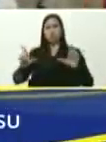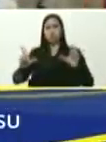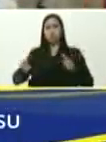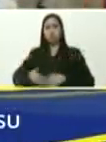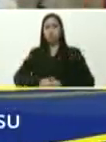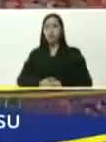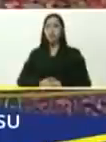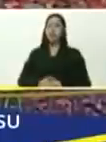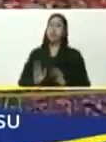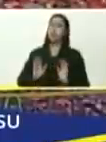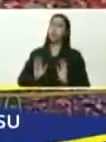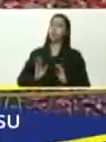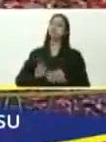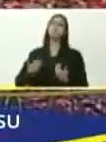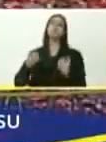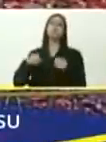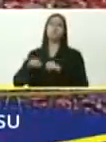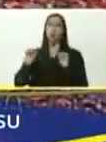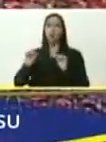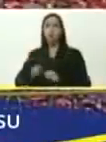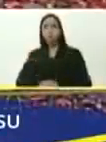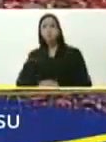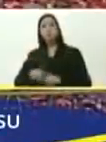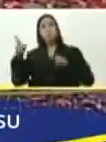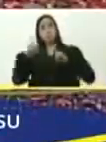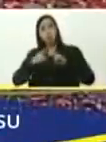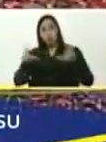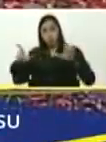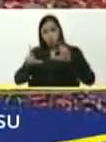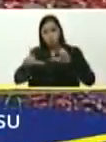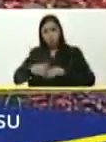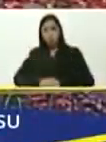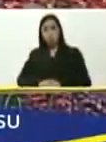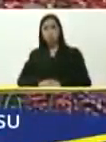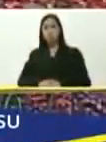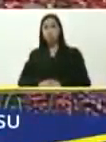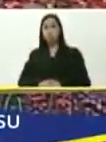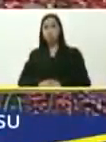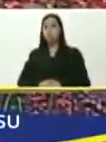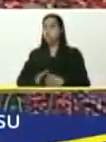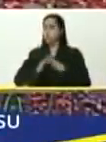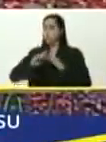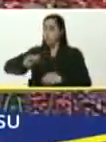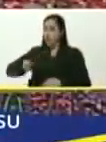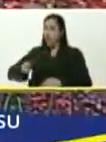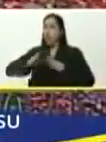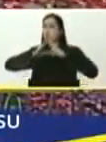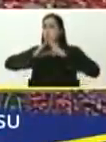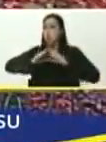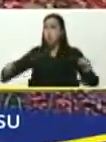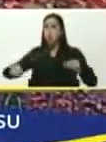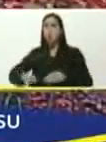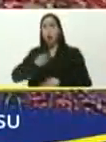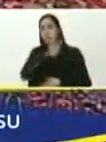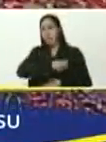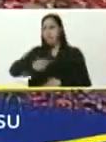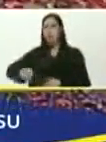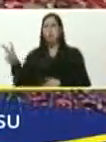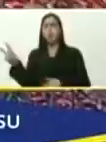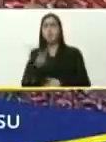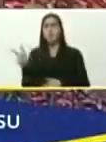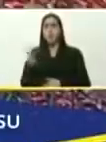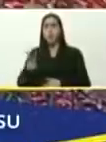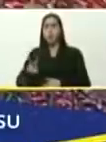pero se quedarán, con los crespos hechos, porque venezolana, de televisión, es el canal, de todos, los venezolanos,